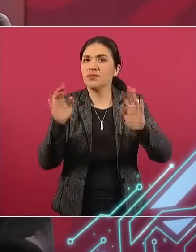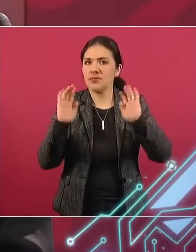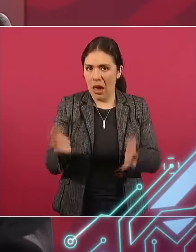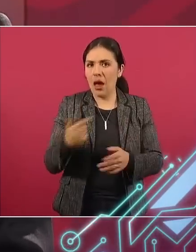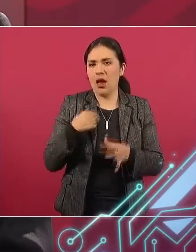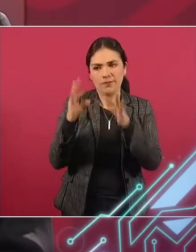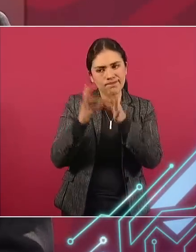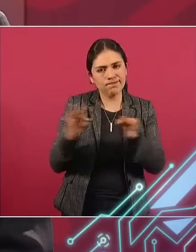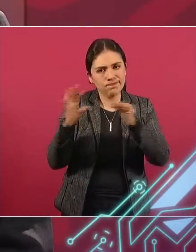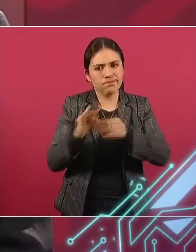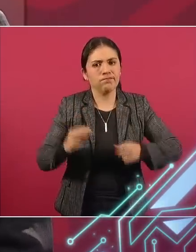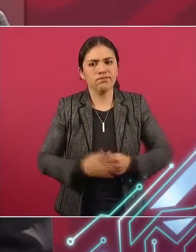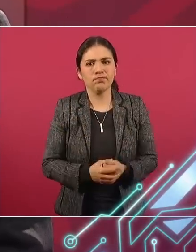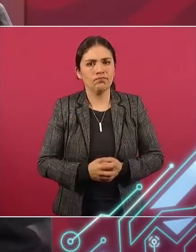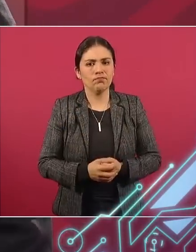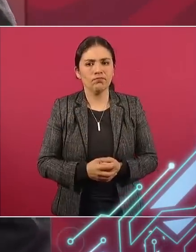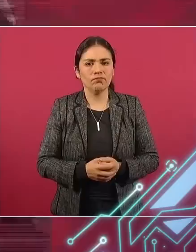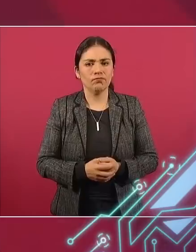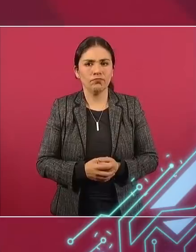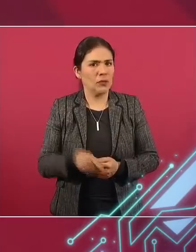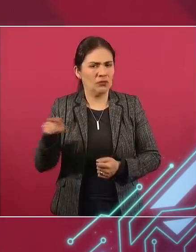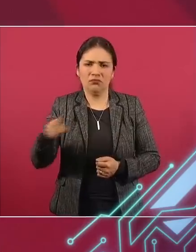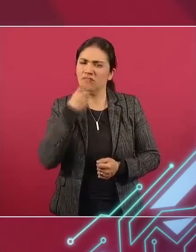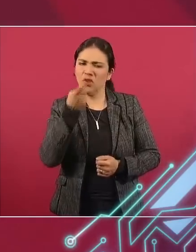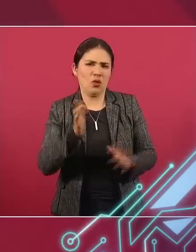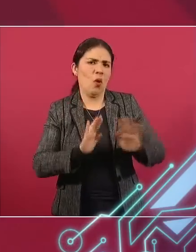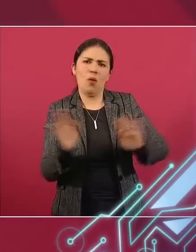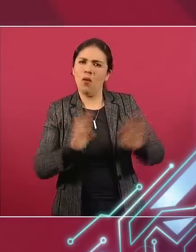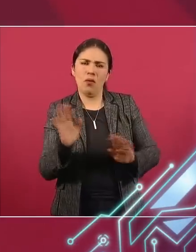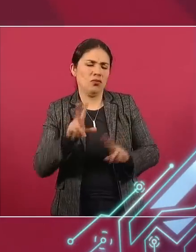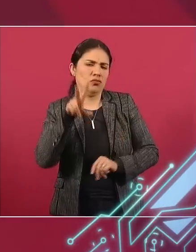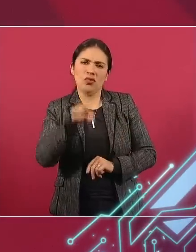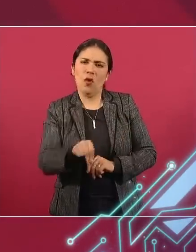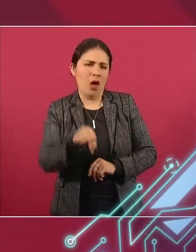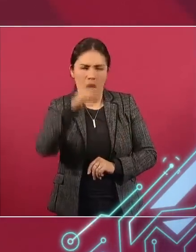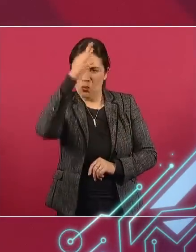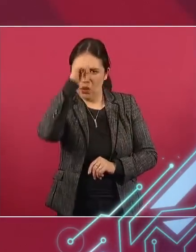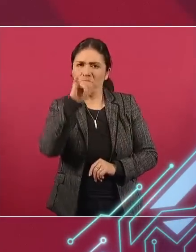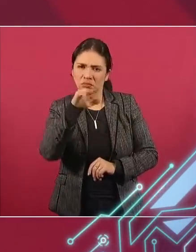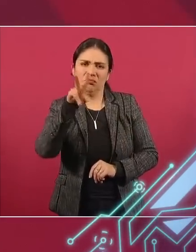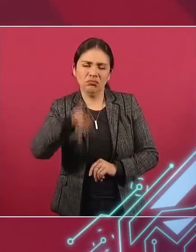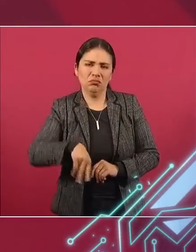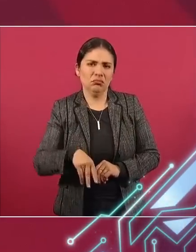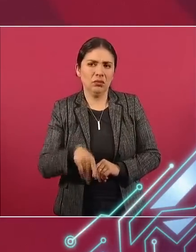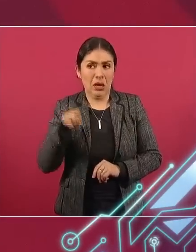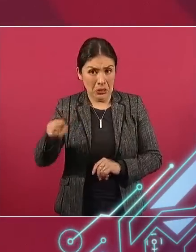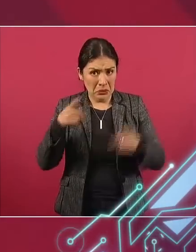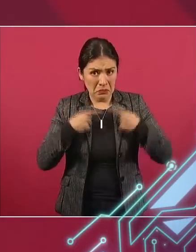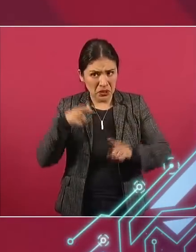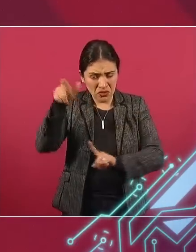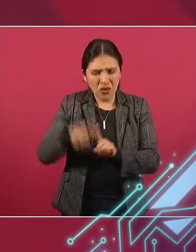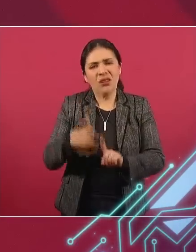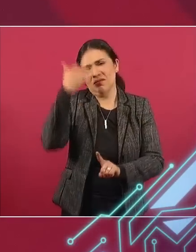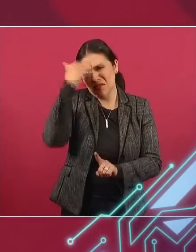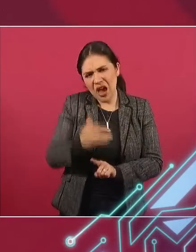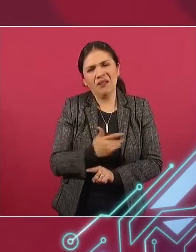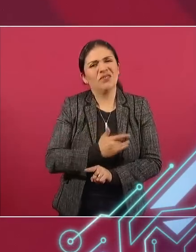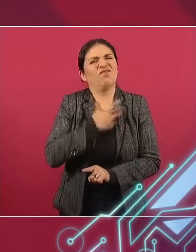Dice, no, claro que no, porque él es una gente sensible.